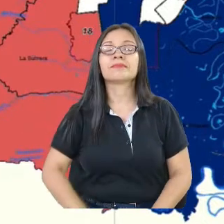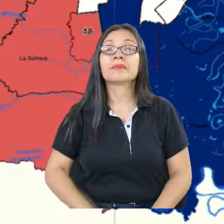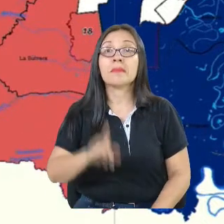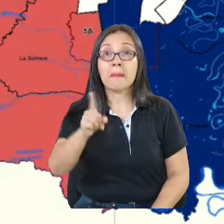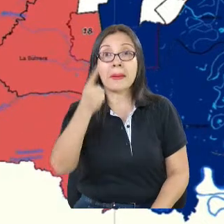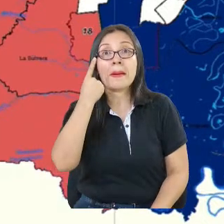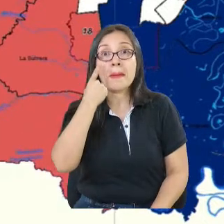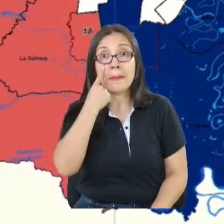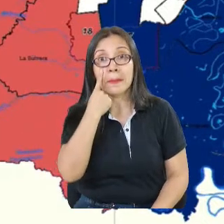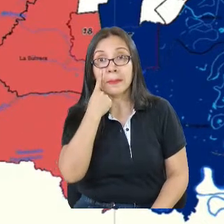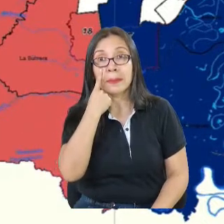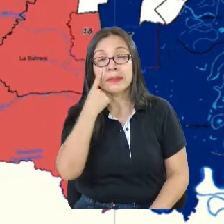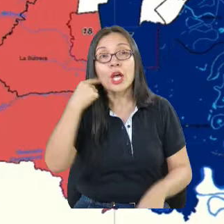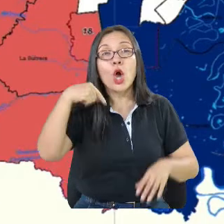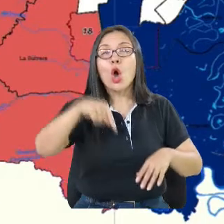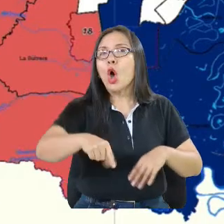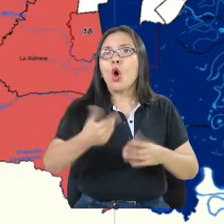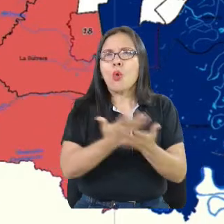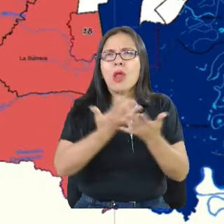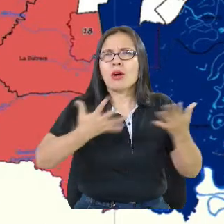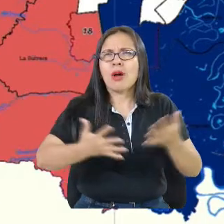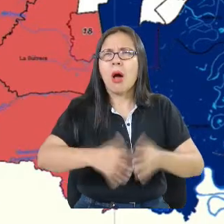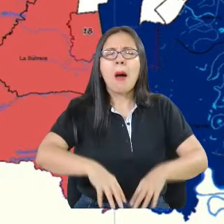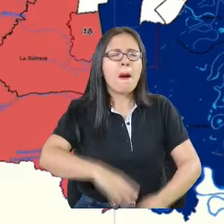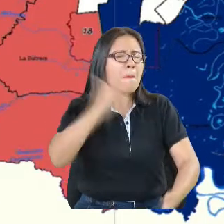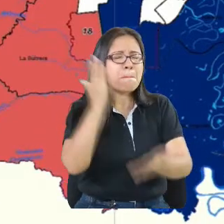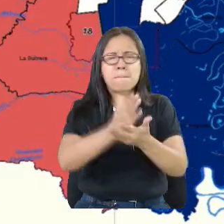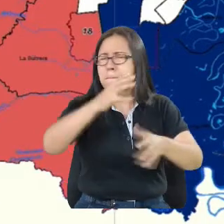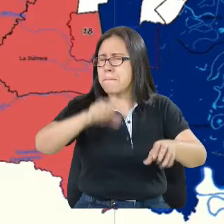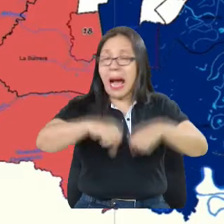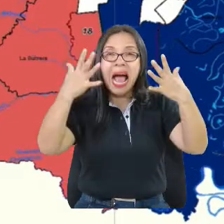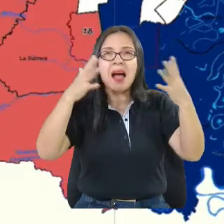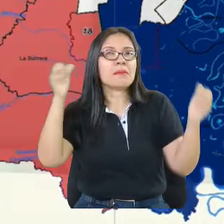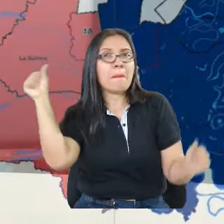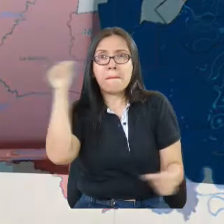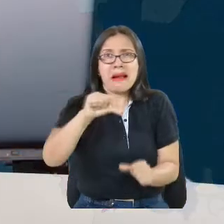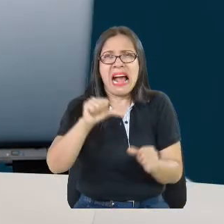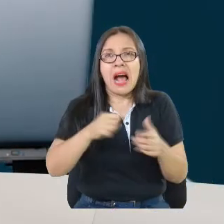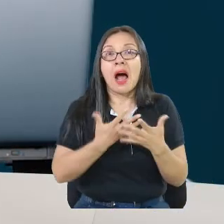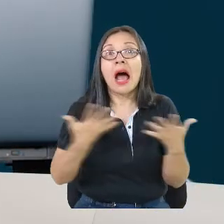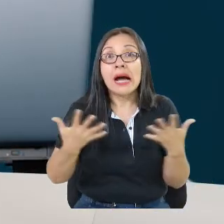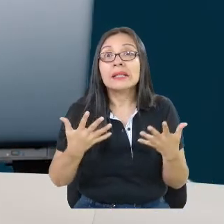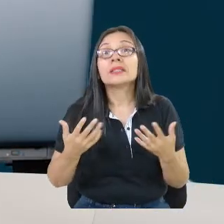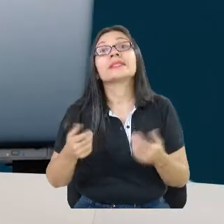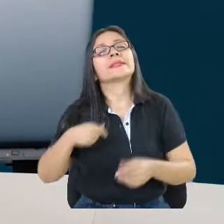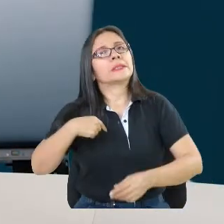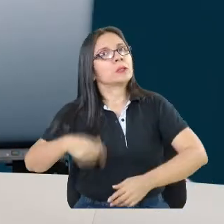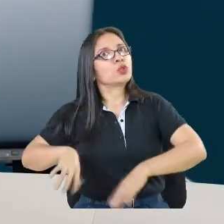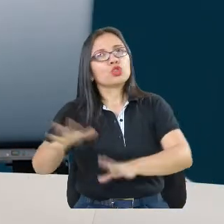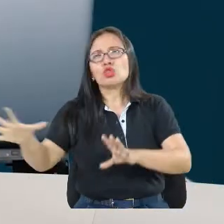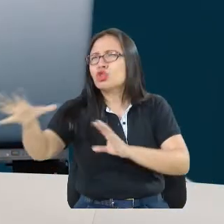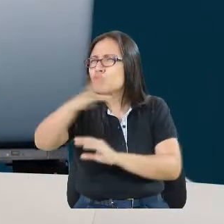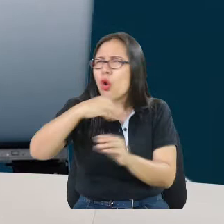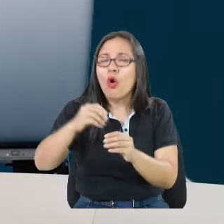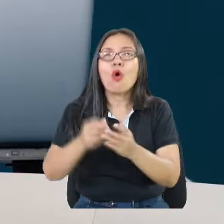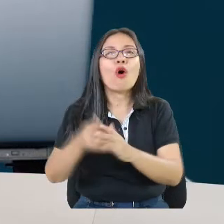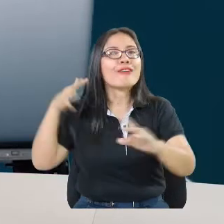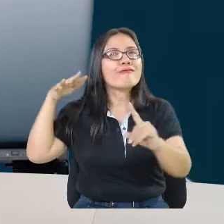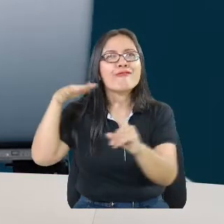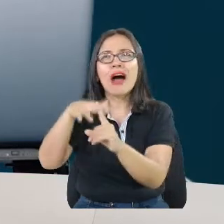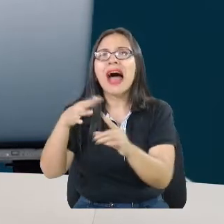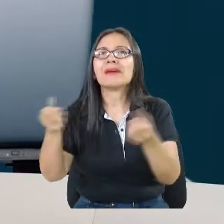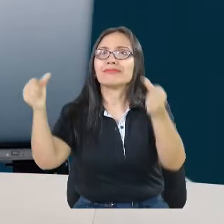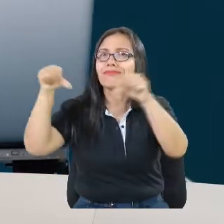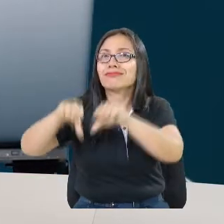interrumpe el desarrollo de una región. Entonces, en la medida que evitemos la ocurrencia de desastres, no vamos a tener esa